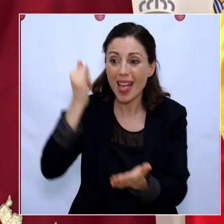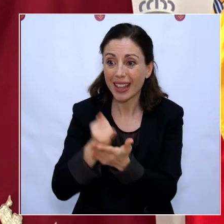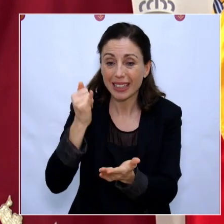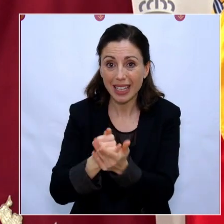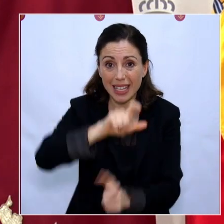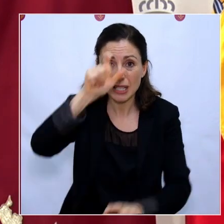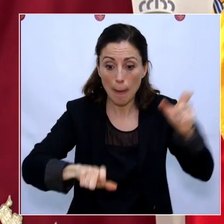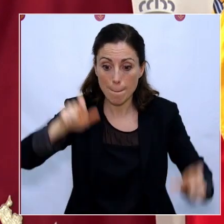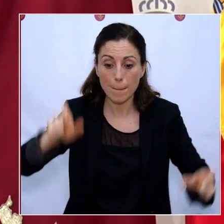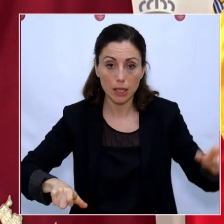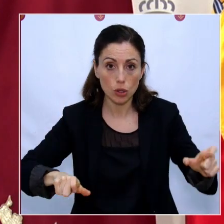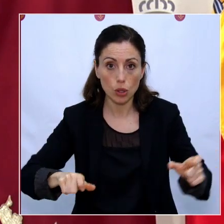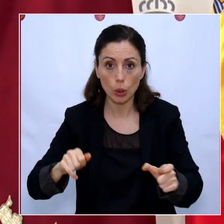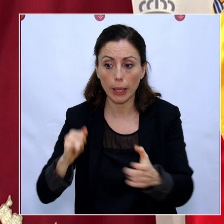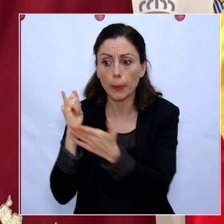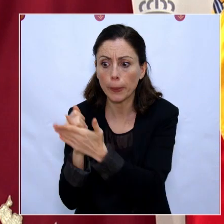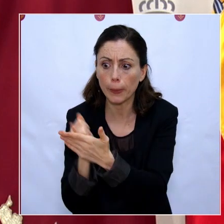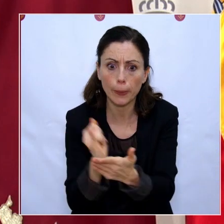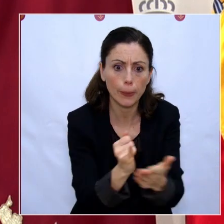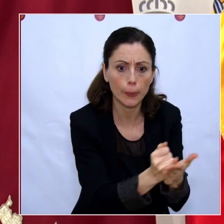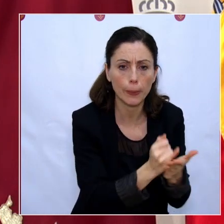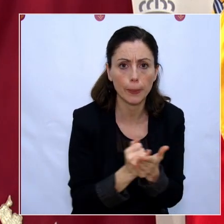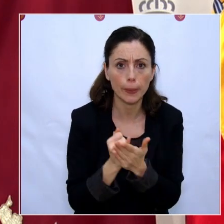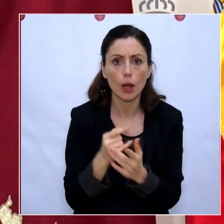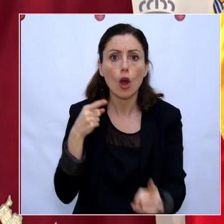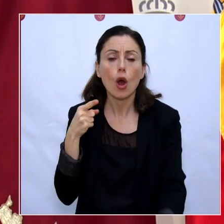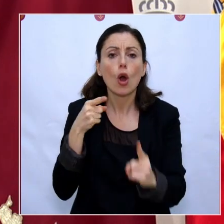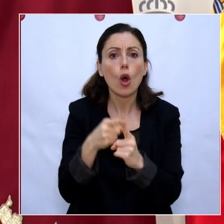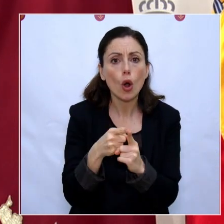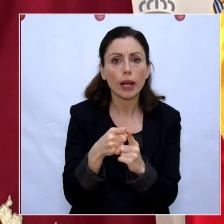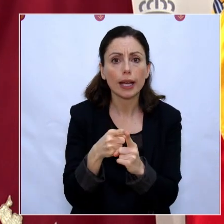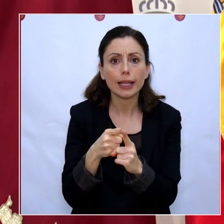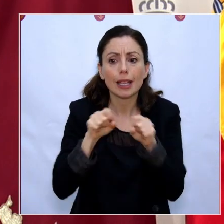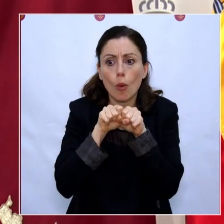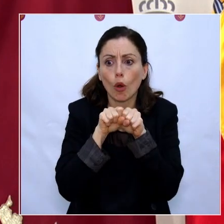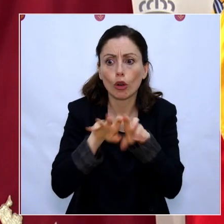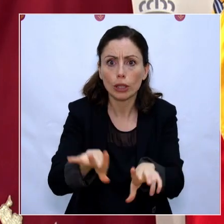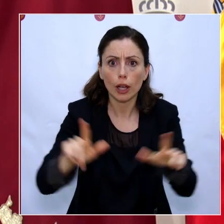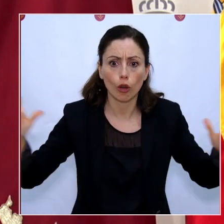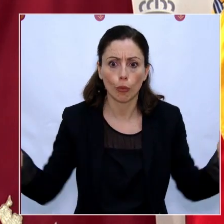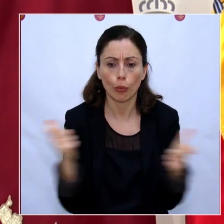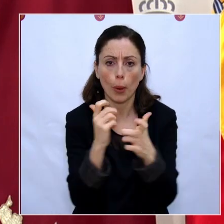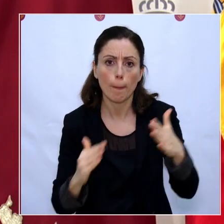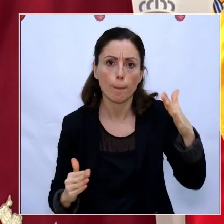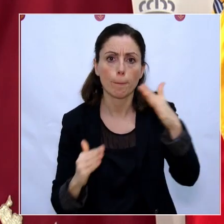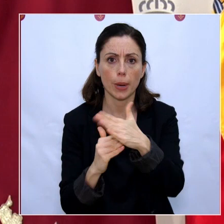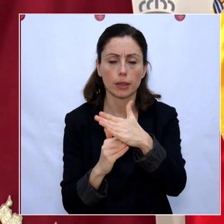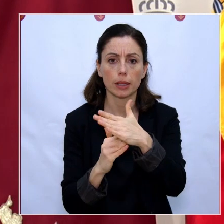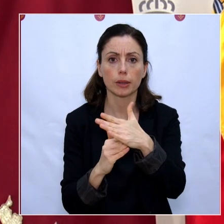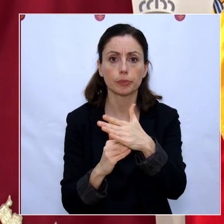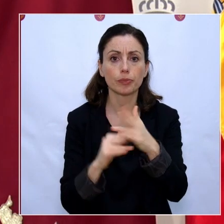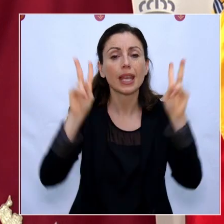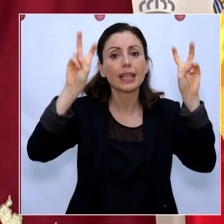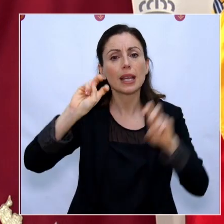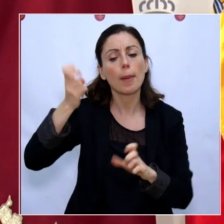población es vital para frenar el contagio y para evitar que siga propagándose la pandemia. Por otra